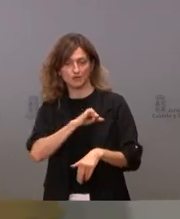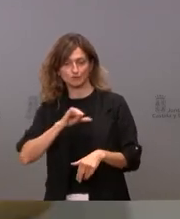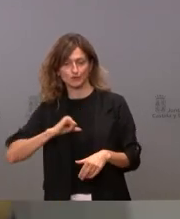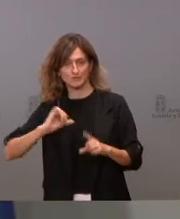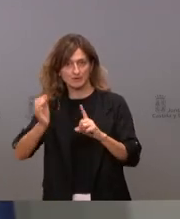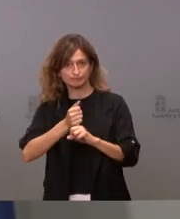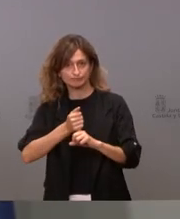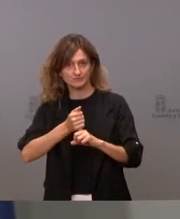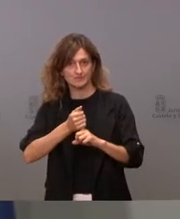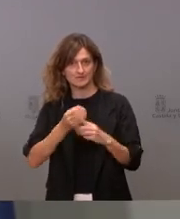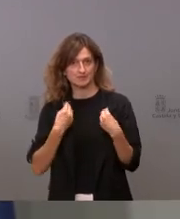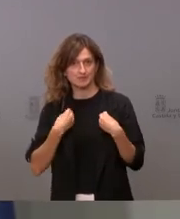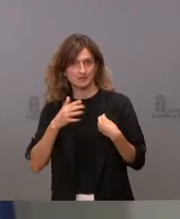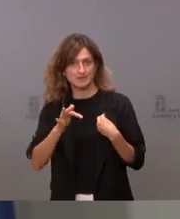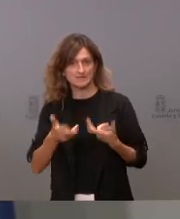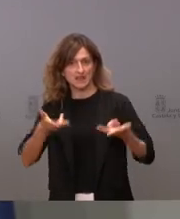la independencia y la libertad.